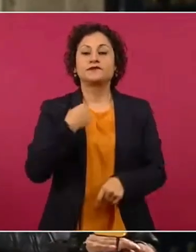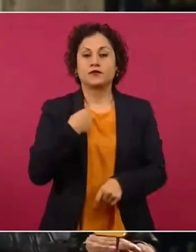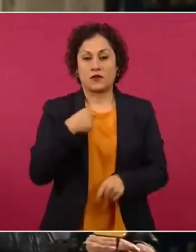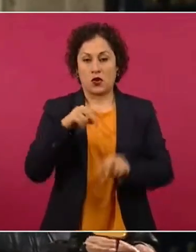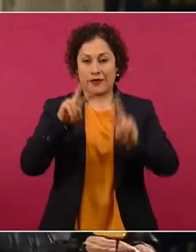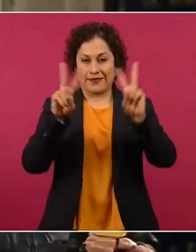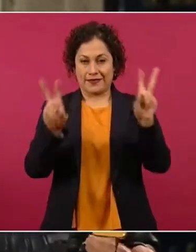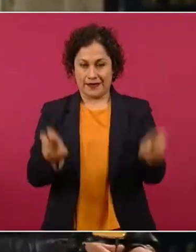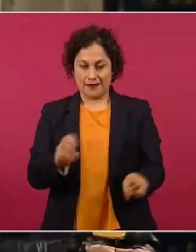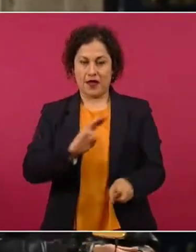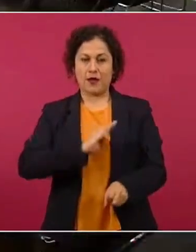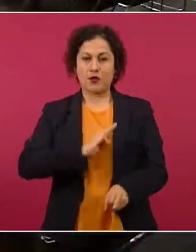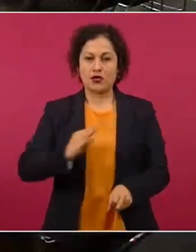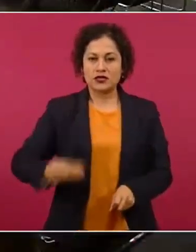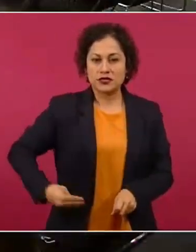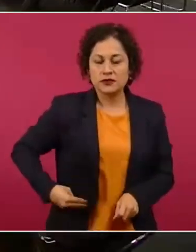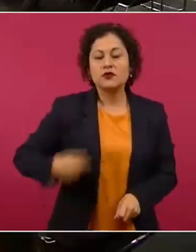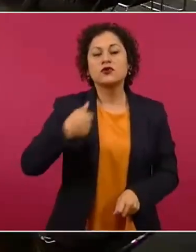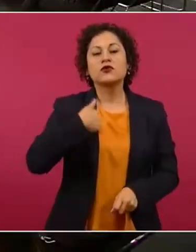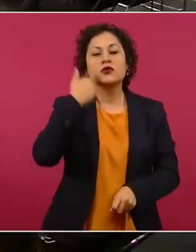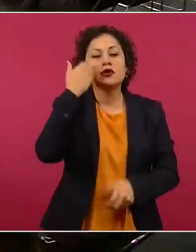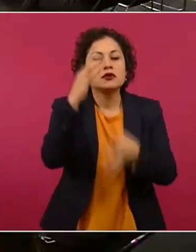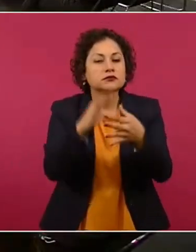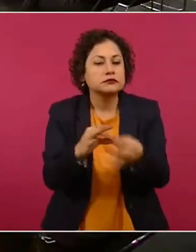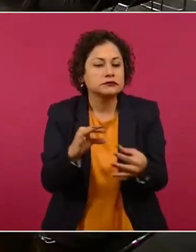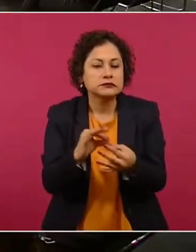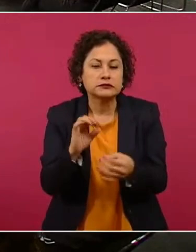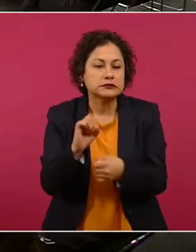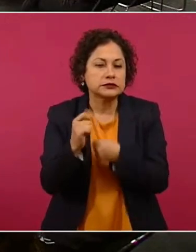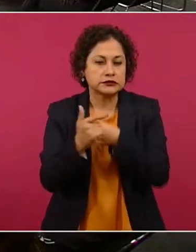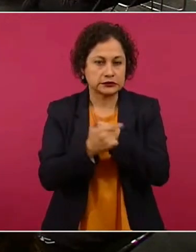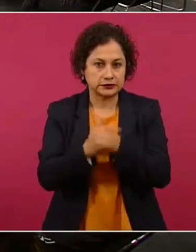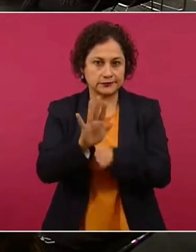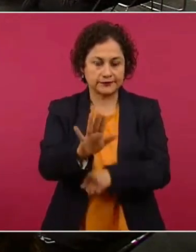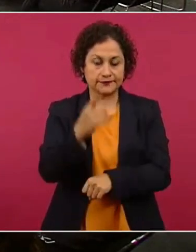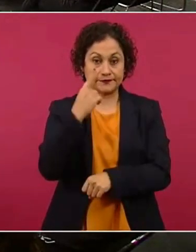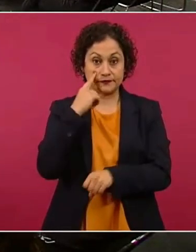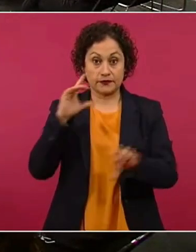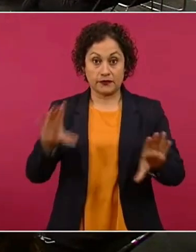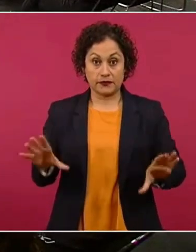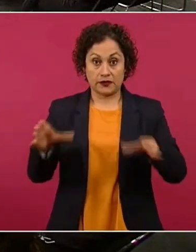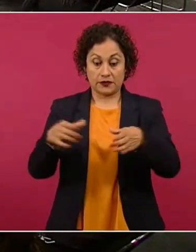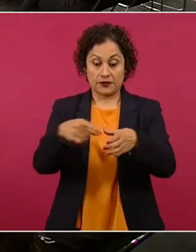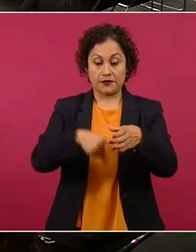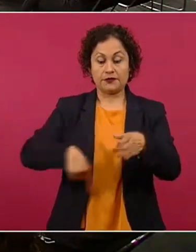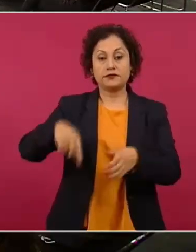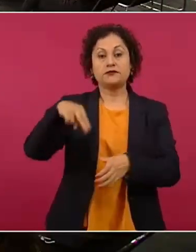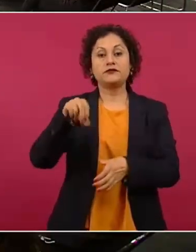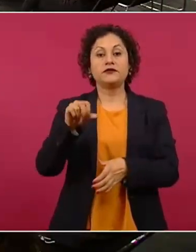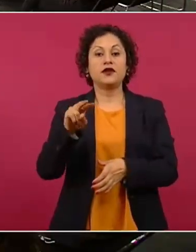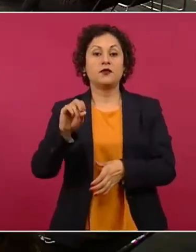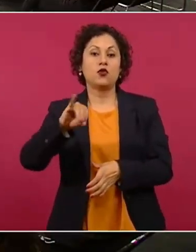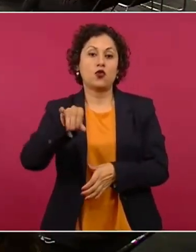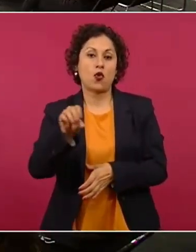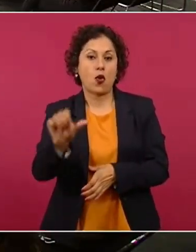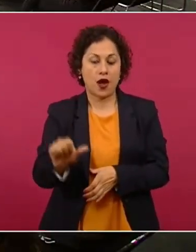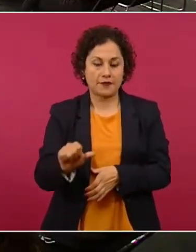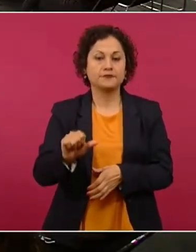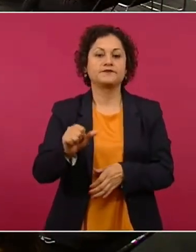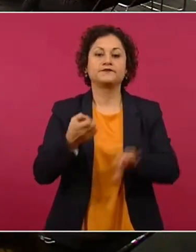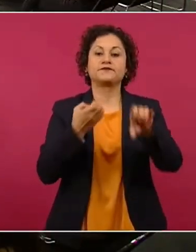le quiero plantear un par de situaciones. Mire, en el caso de lo que es el municipio de Navojoa, en el sur del estado,